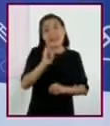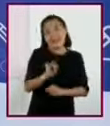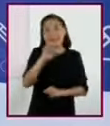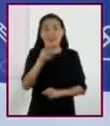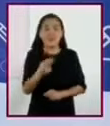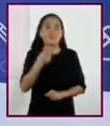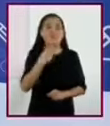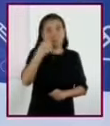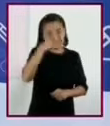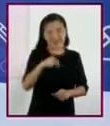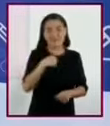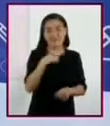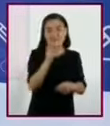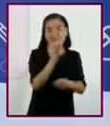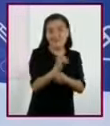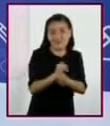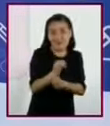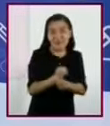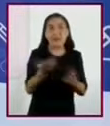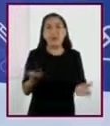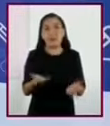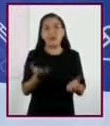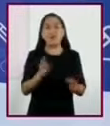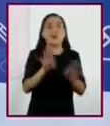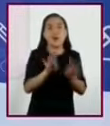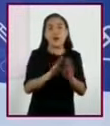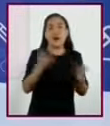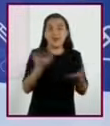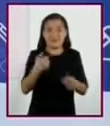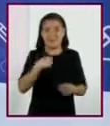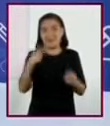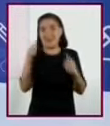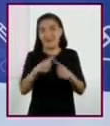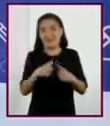hacer mi investigación o resolver mi tarea.